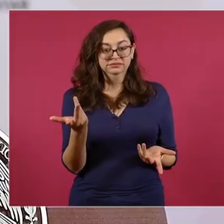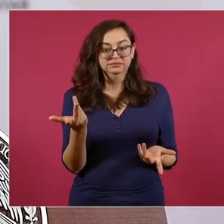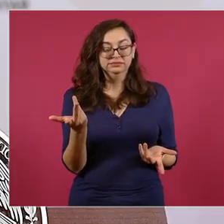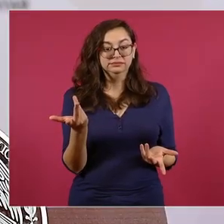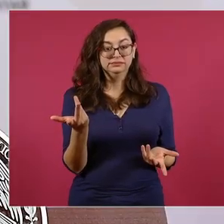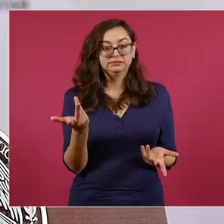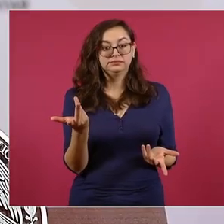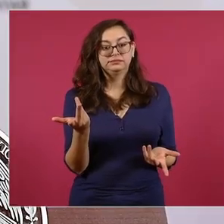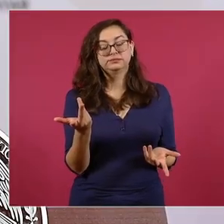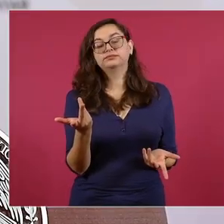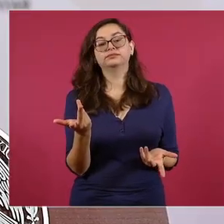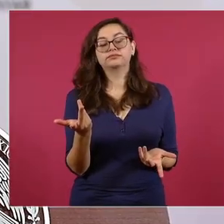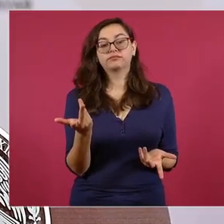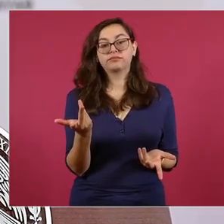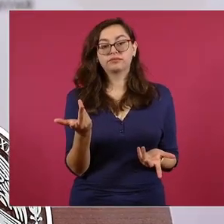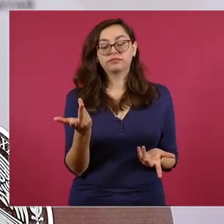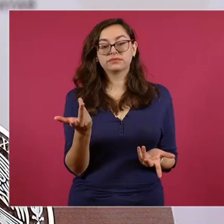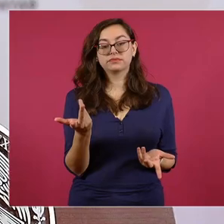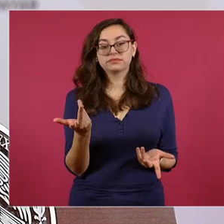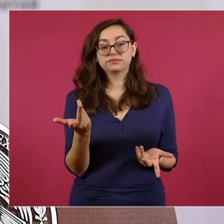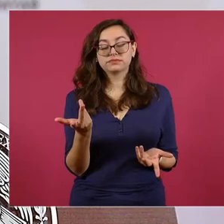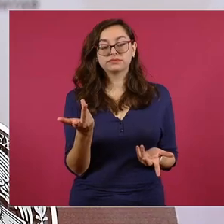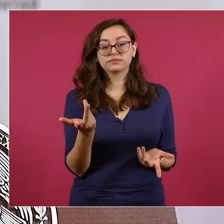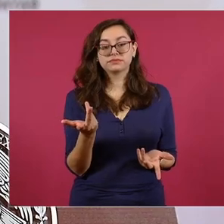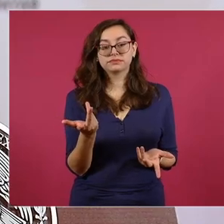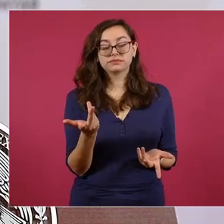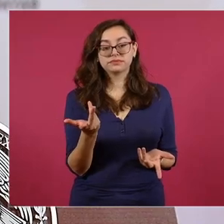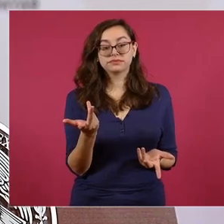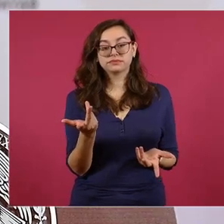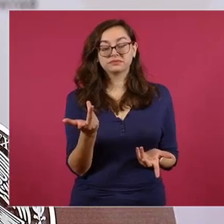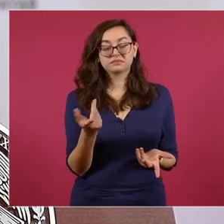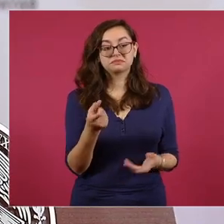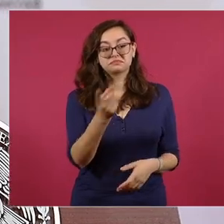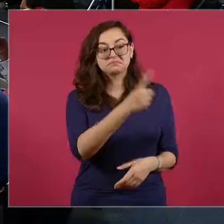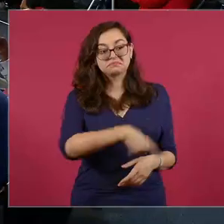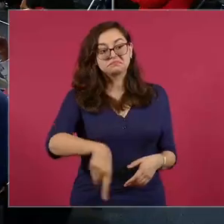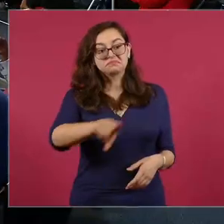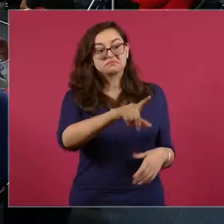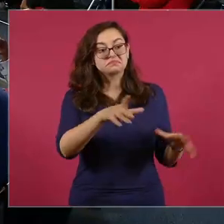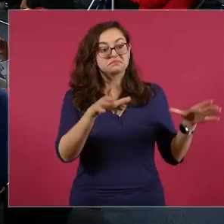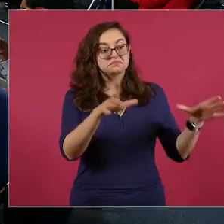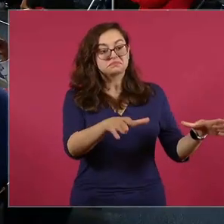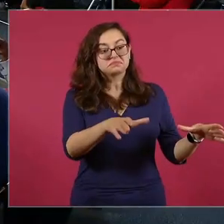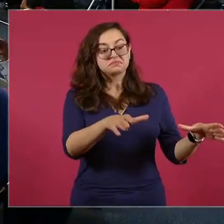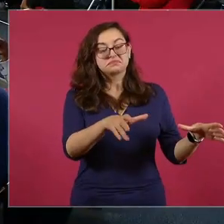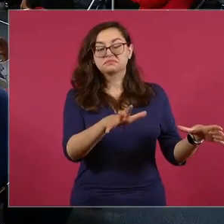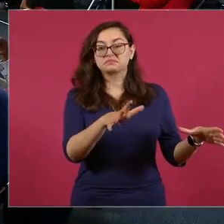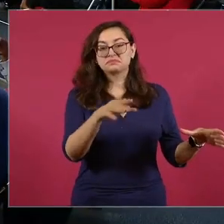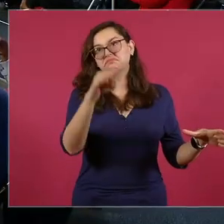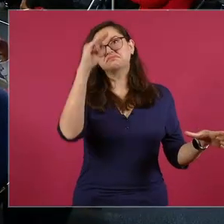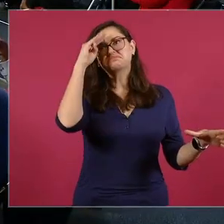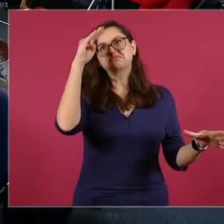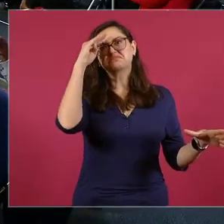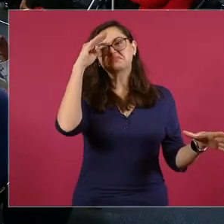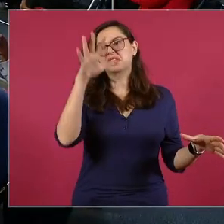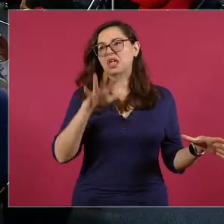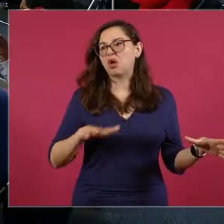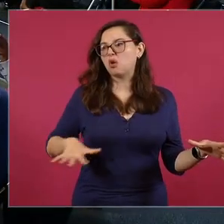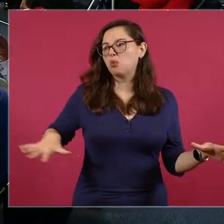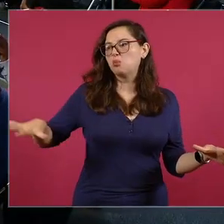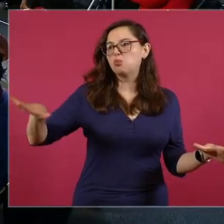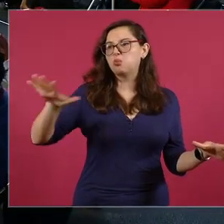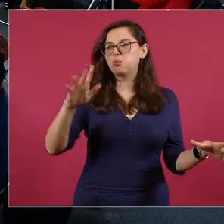pero no le conceden al pueblo nada es